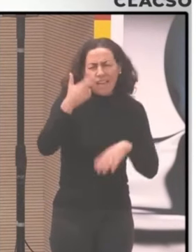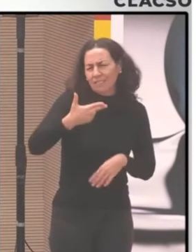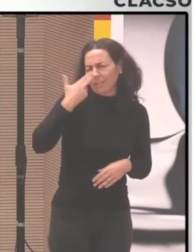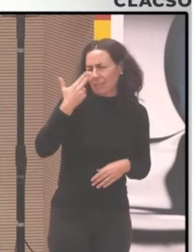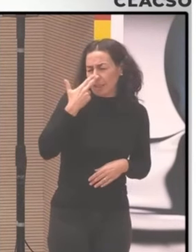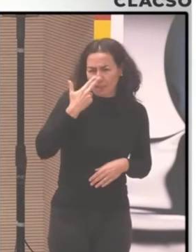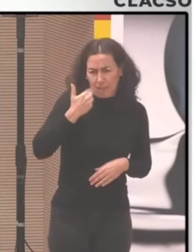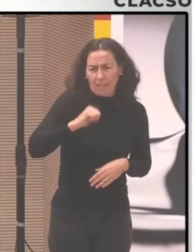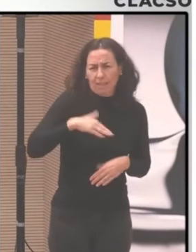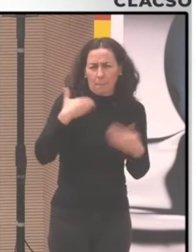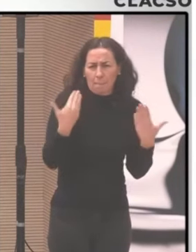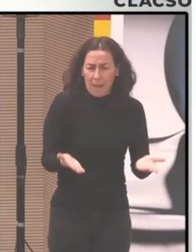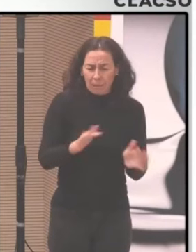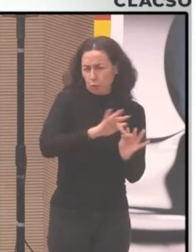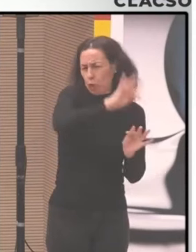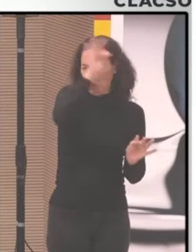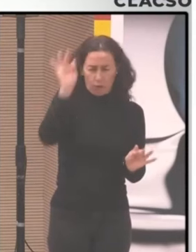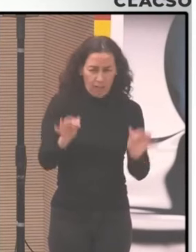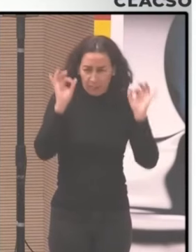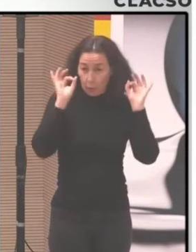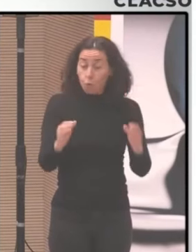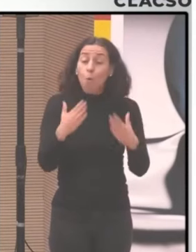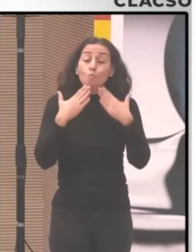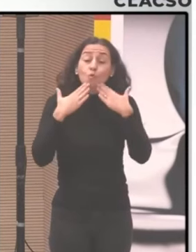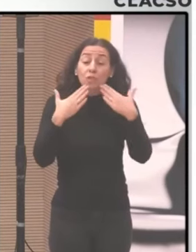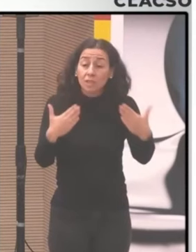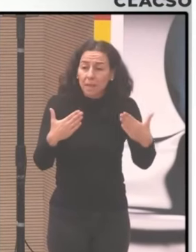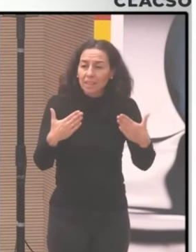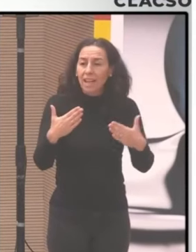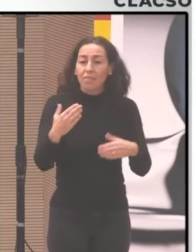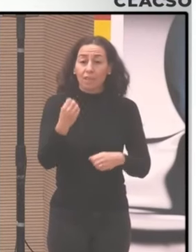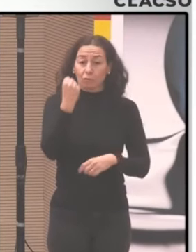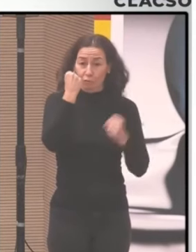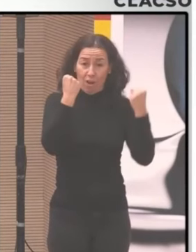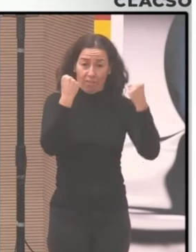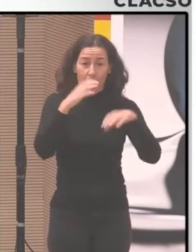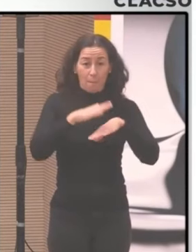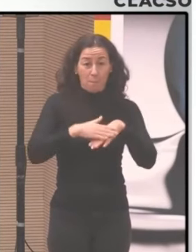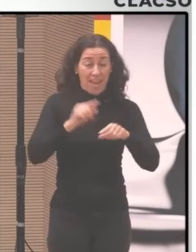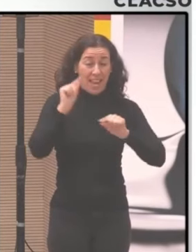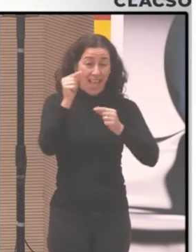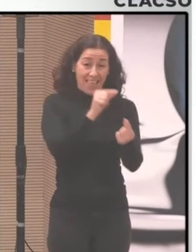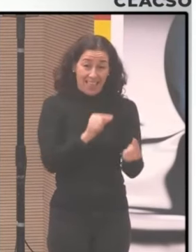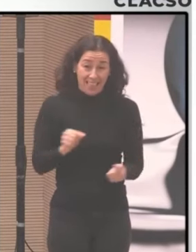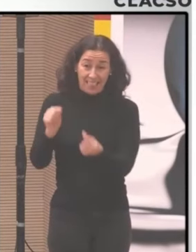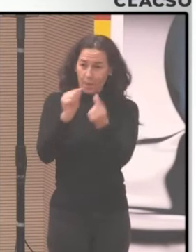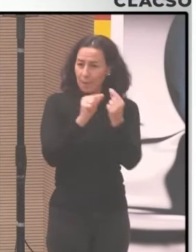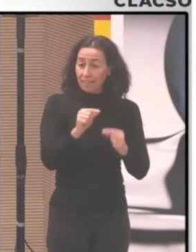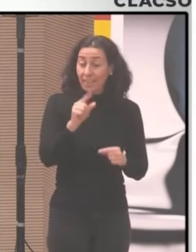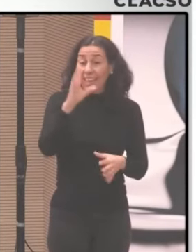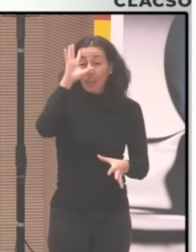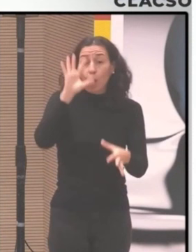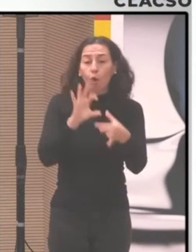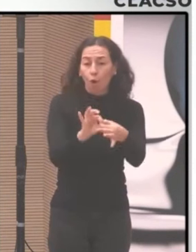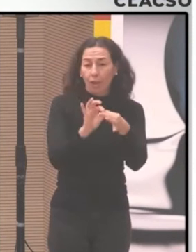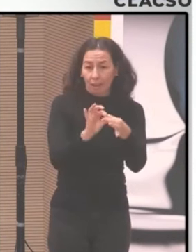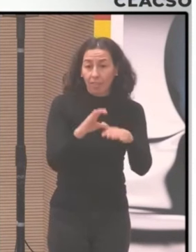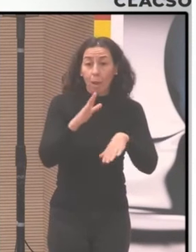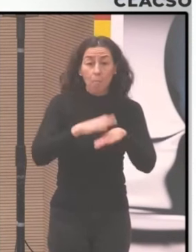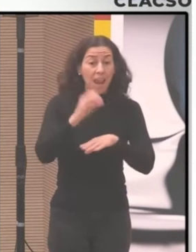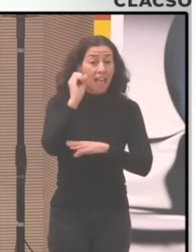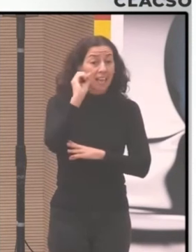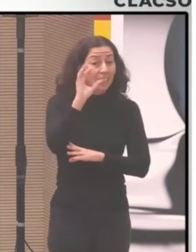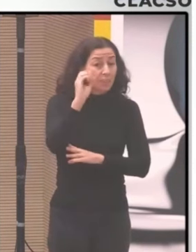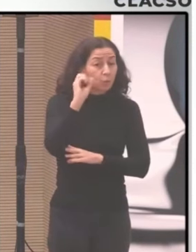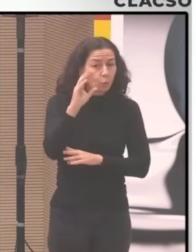con el área urbana y el área rural. Allí esta idea